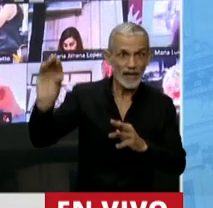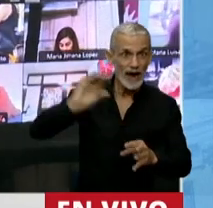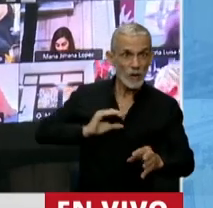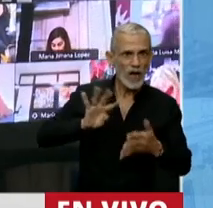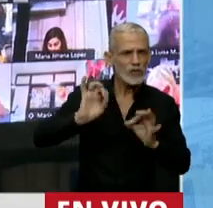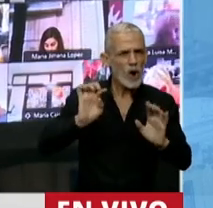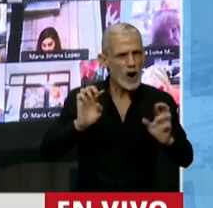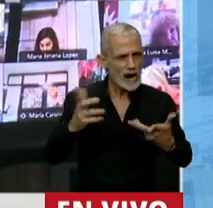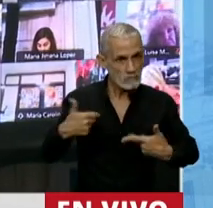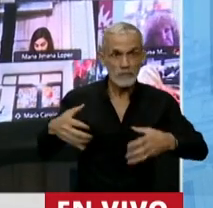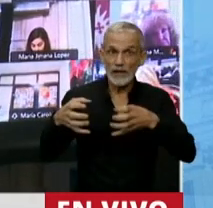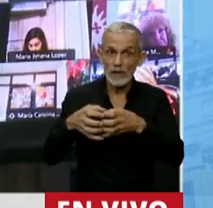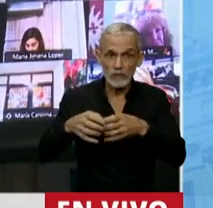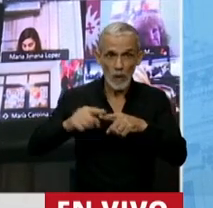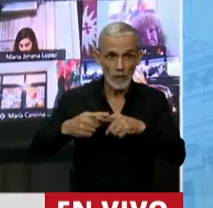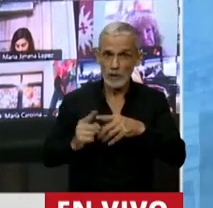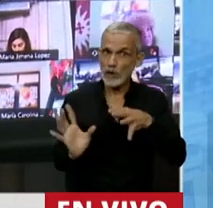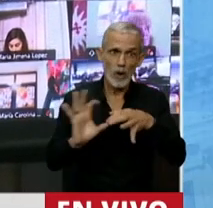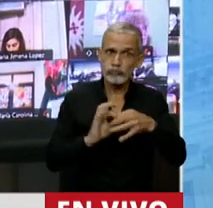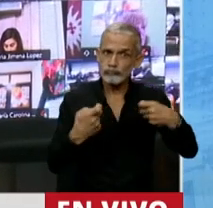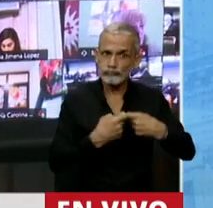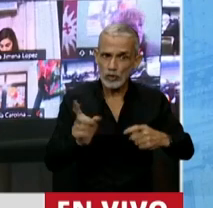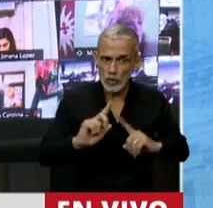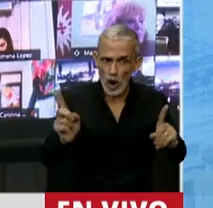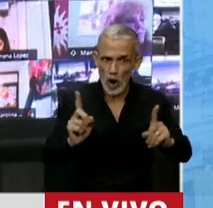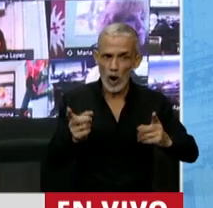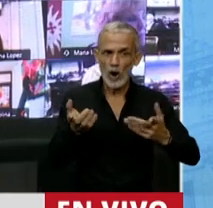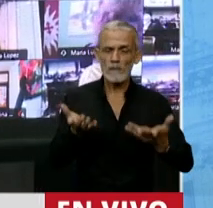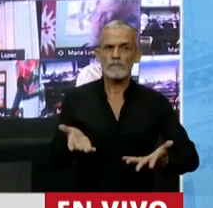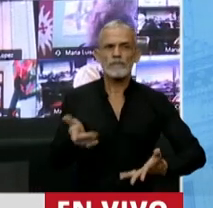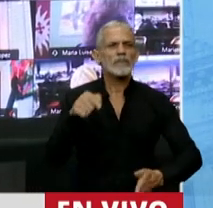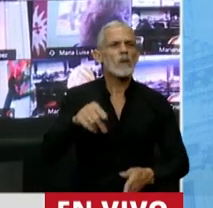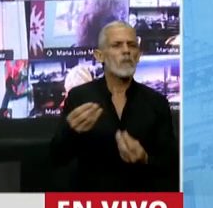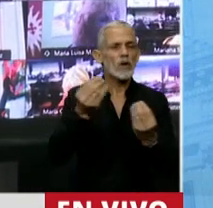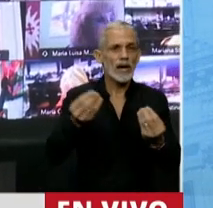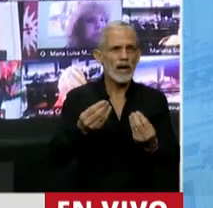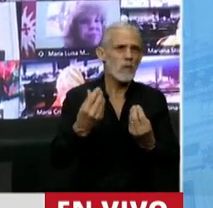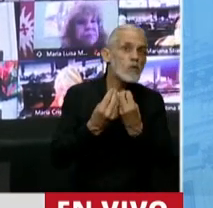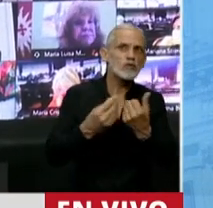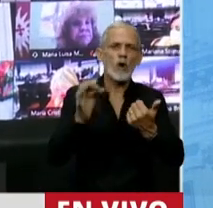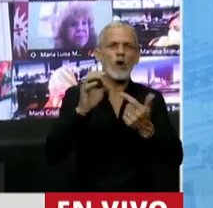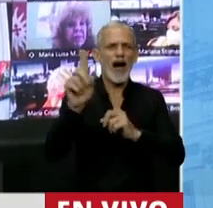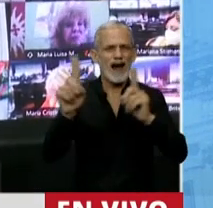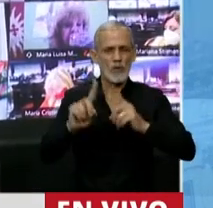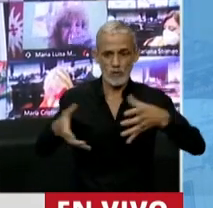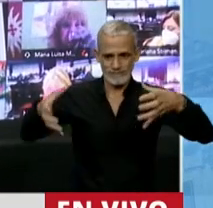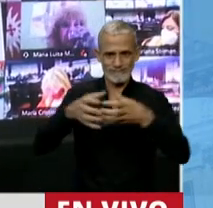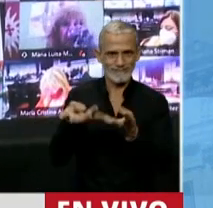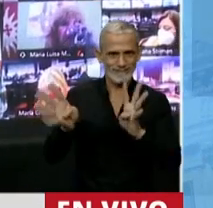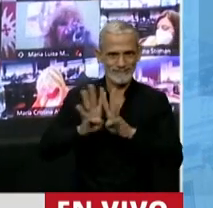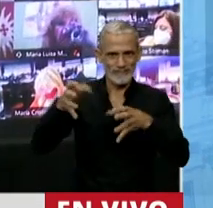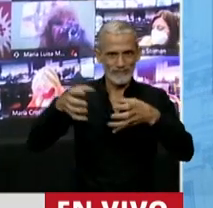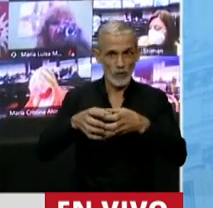Somos bloques no aliados cuando muchos o algunos de los miembros de nuestro